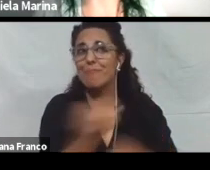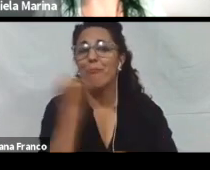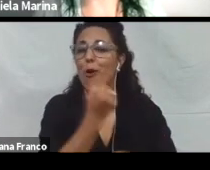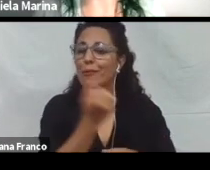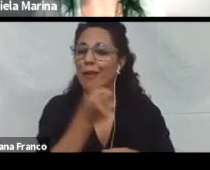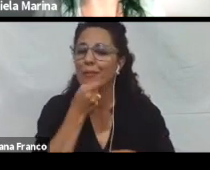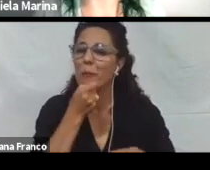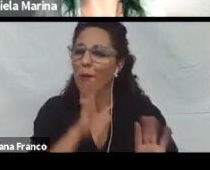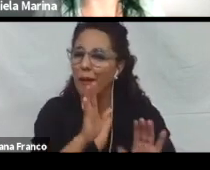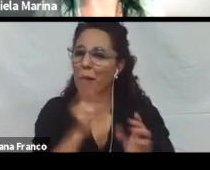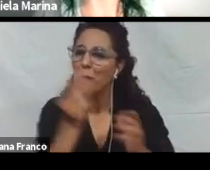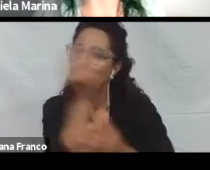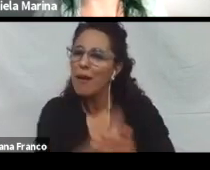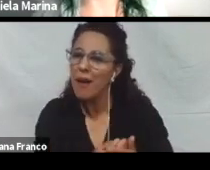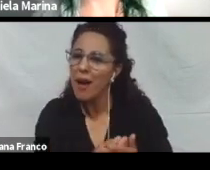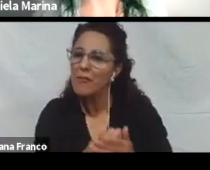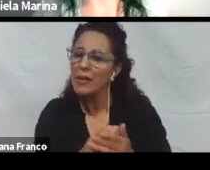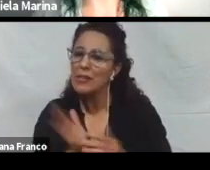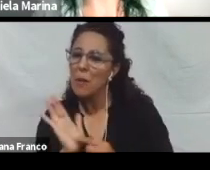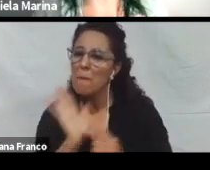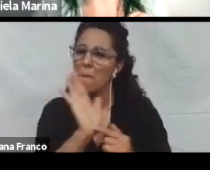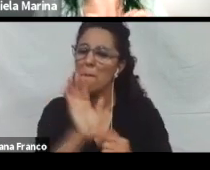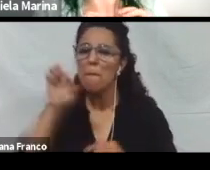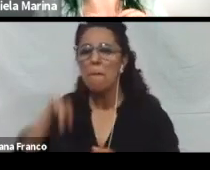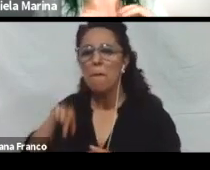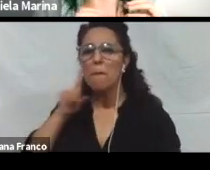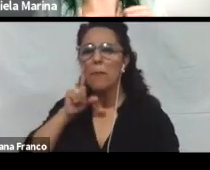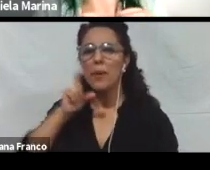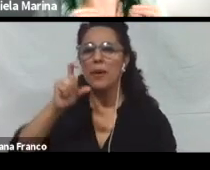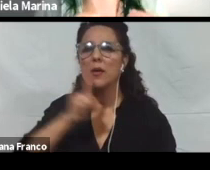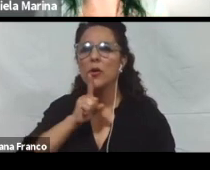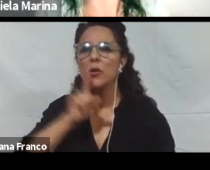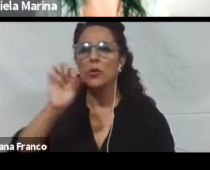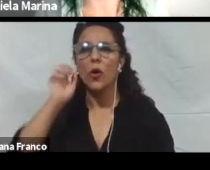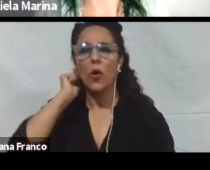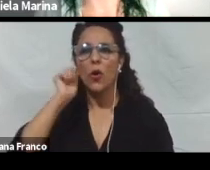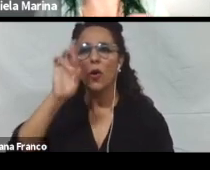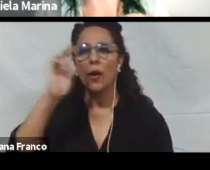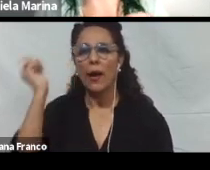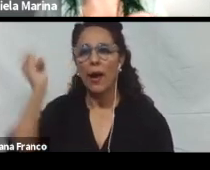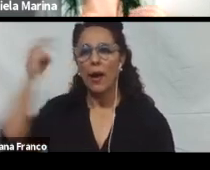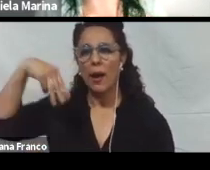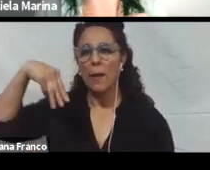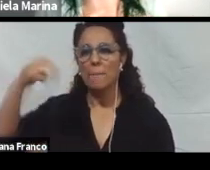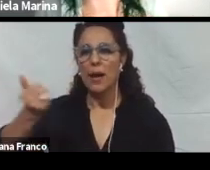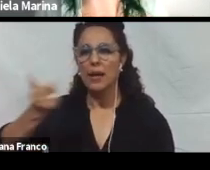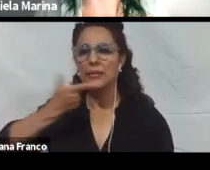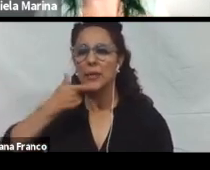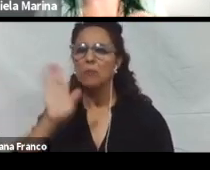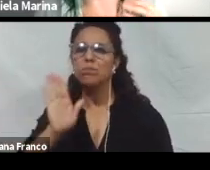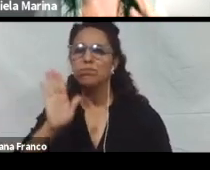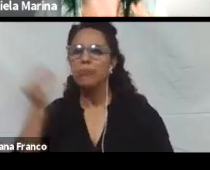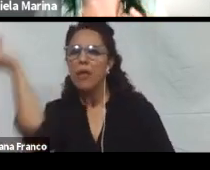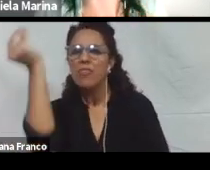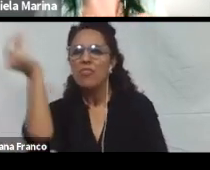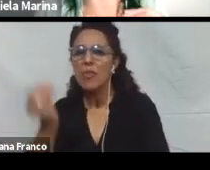ejemplo, se utilizan mucho los que son los pictogramas, que son como símbolos gráficos muy sencillos, que sirven para representar un espacio,